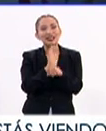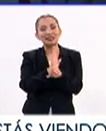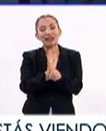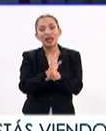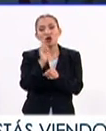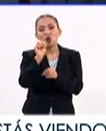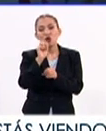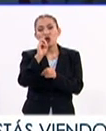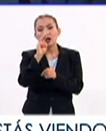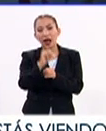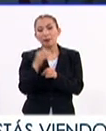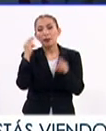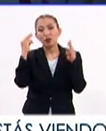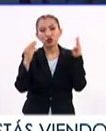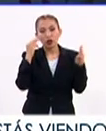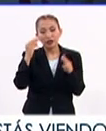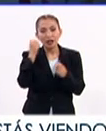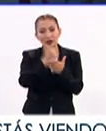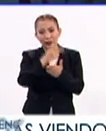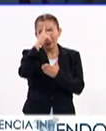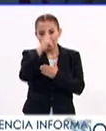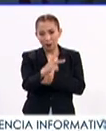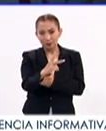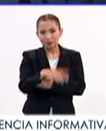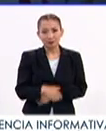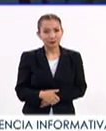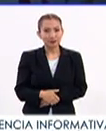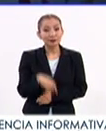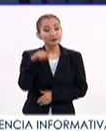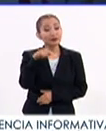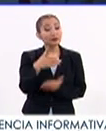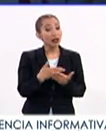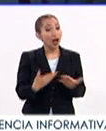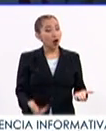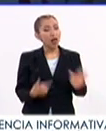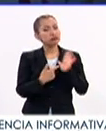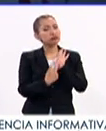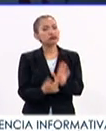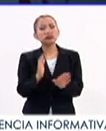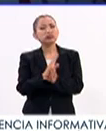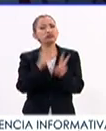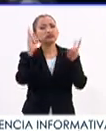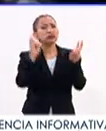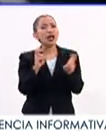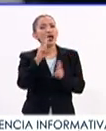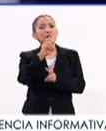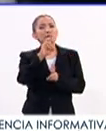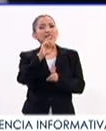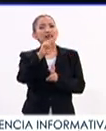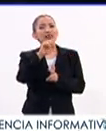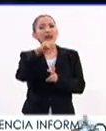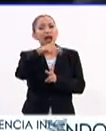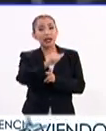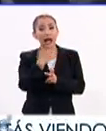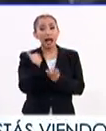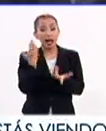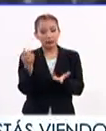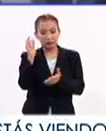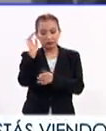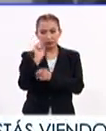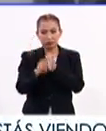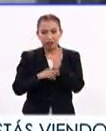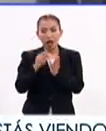de Cine de la UNAM en el Museo de la Ciudad de México. En esta ocasión se presenta la película Viridiana, producción